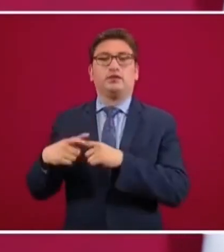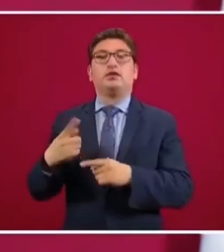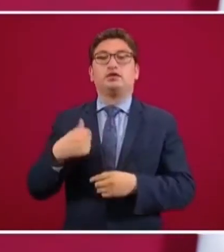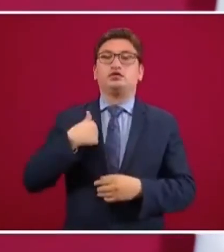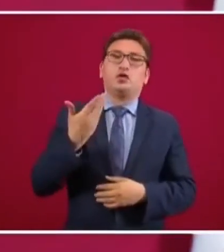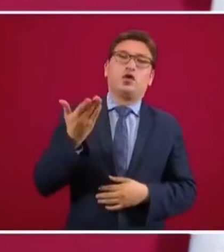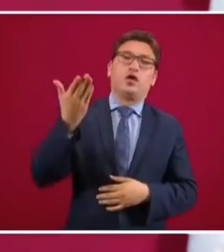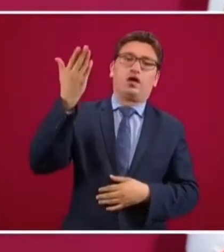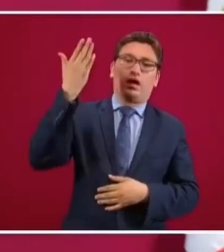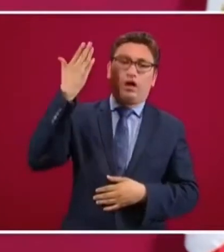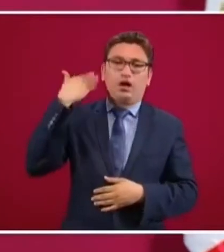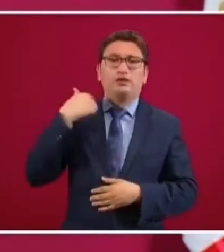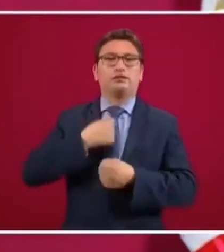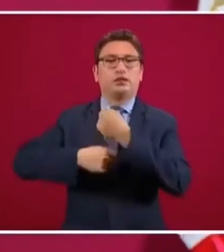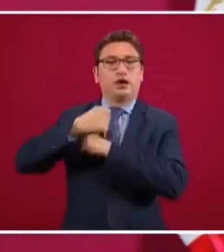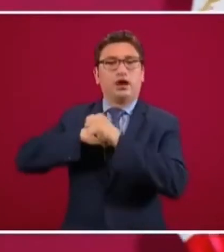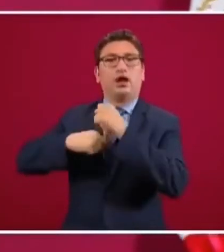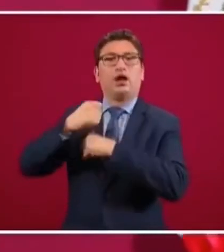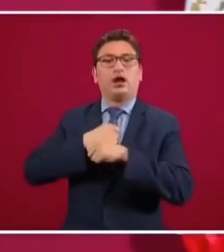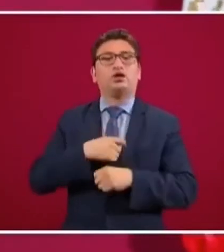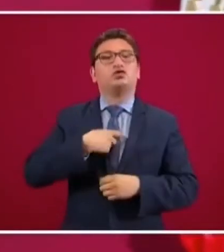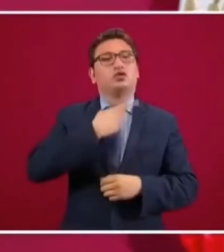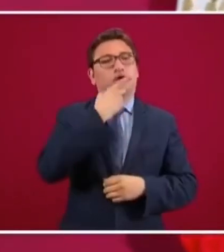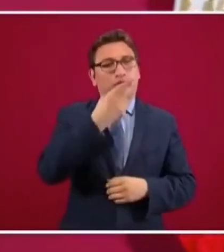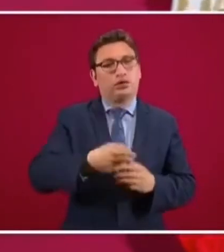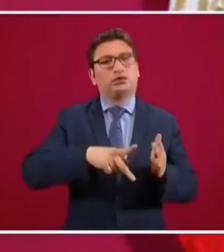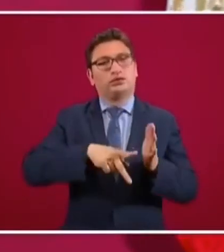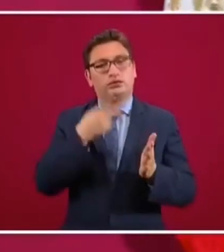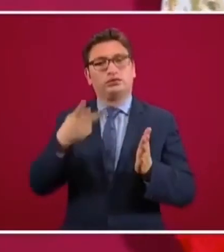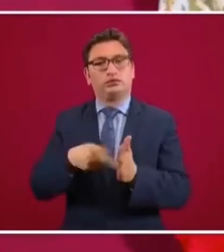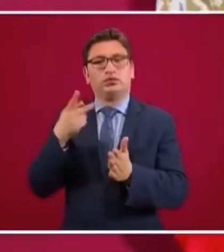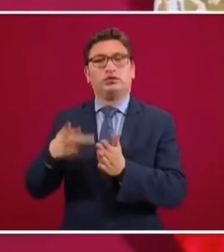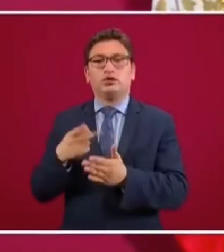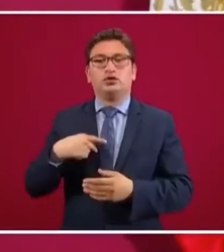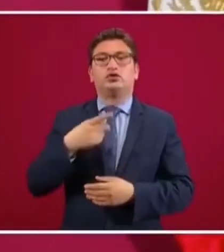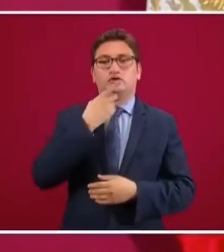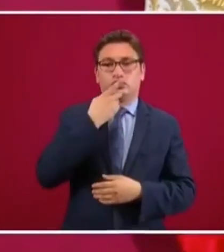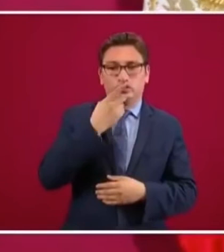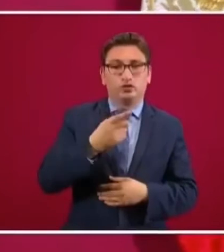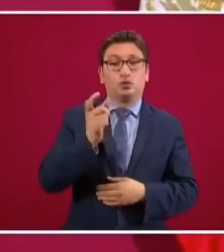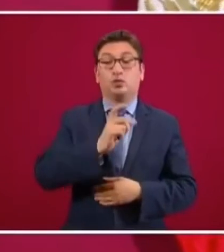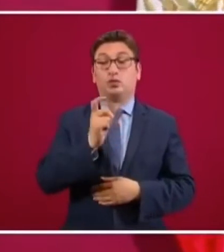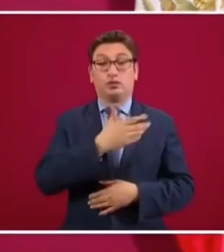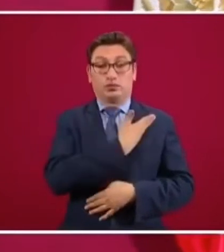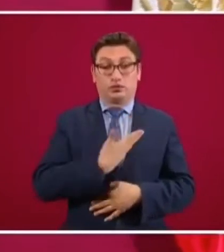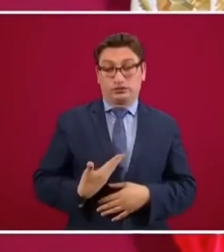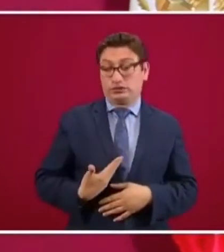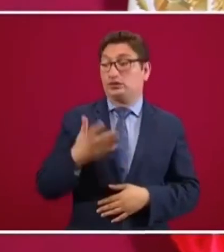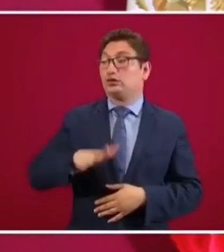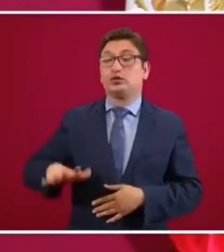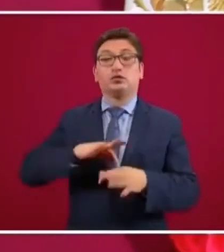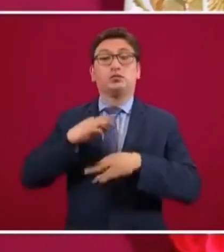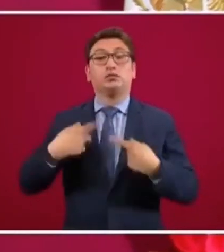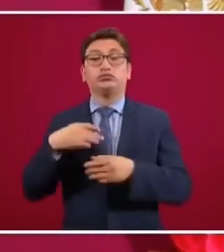dije durante años en las plazas. Hablé de la revocación del mandato desde